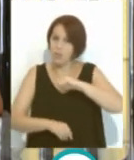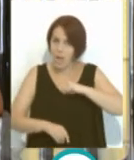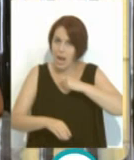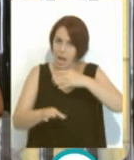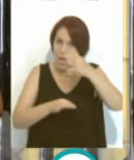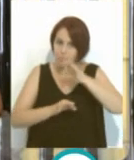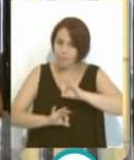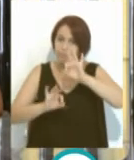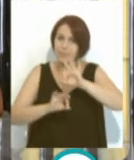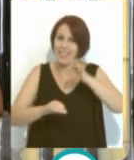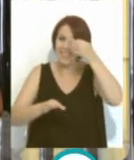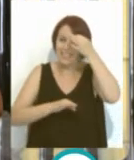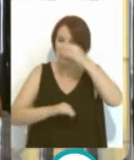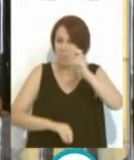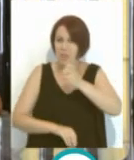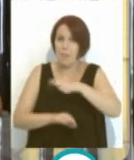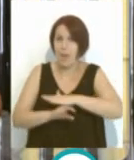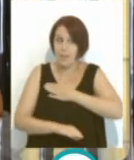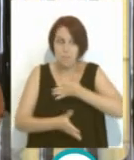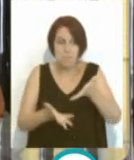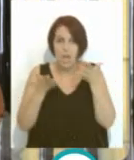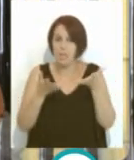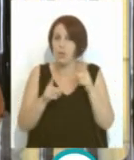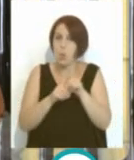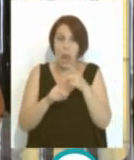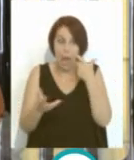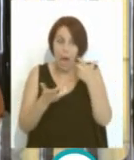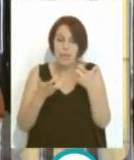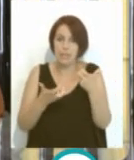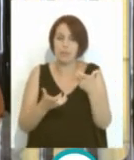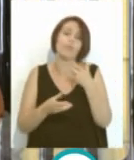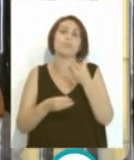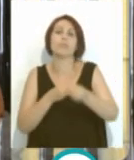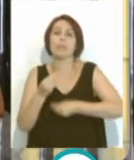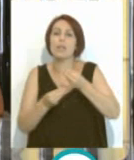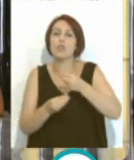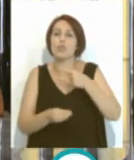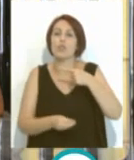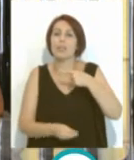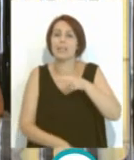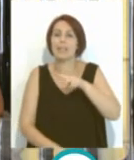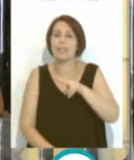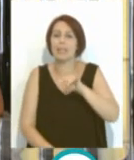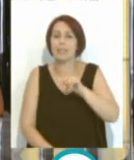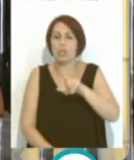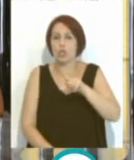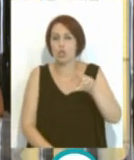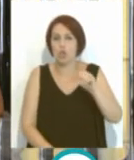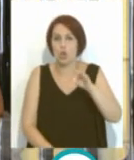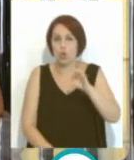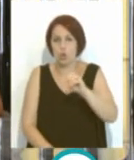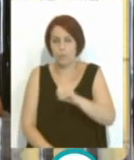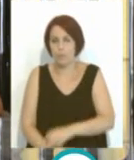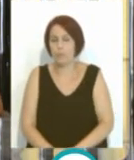detalles y la verdad que es que para mí me encanta, una obra de arte. Está hecho por Samuel Guillotto. Javier, Javier.